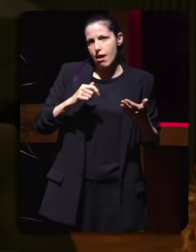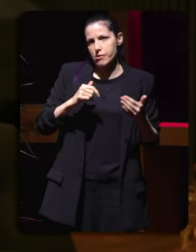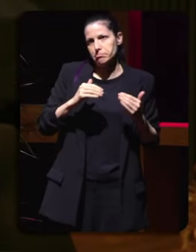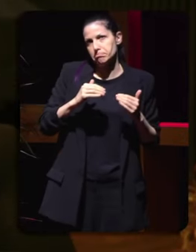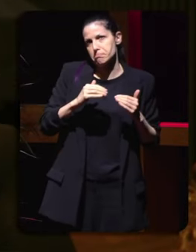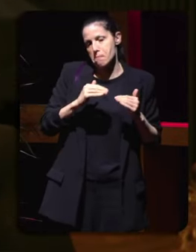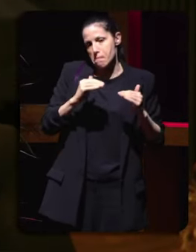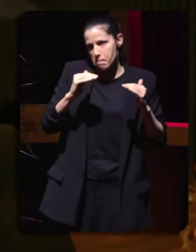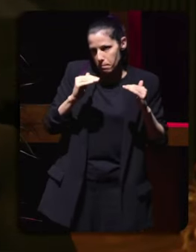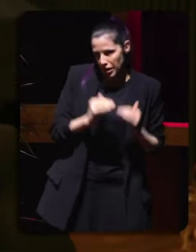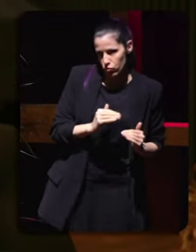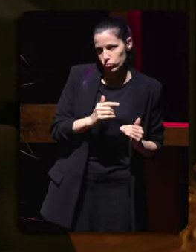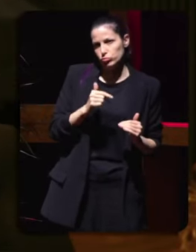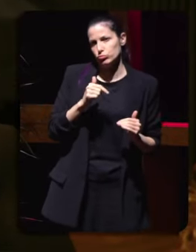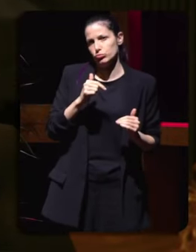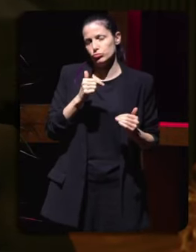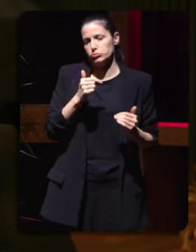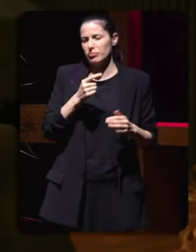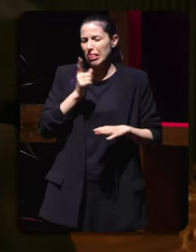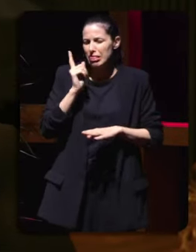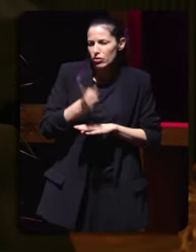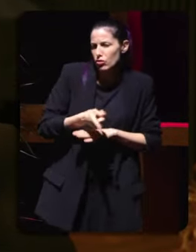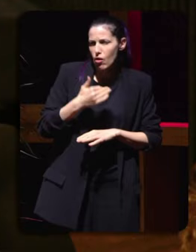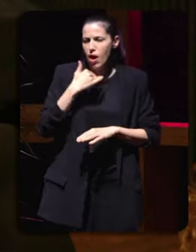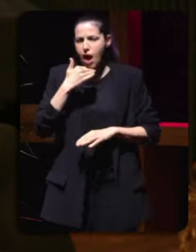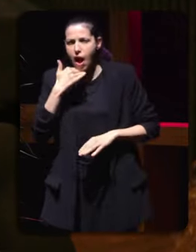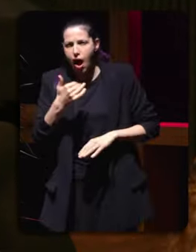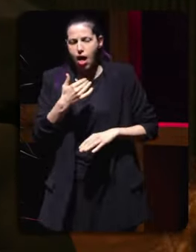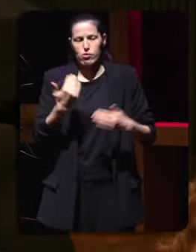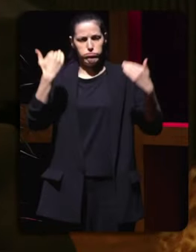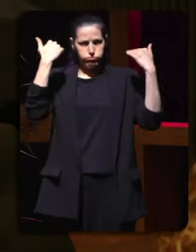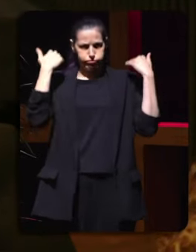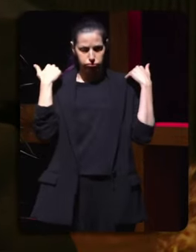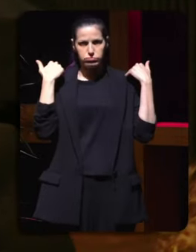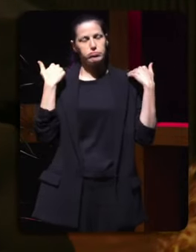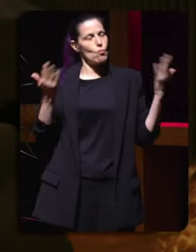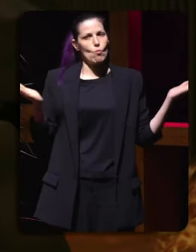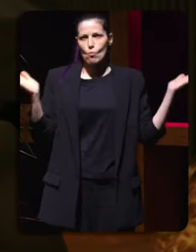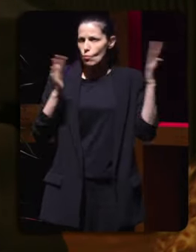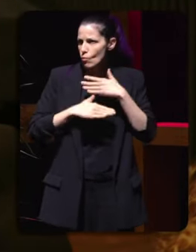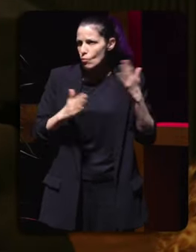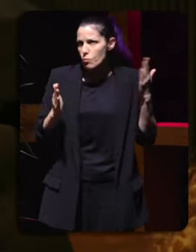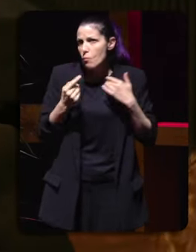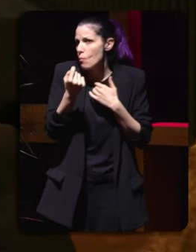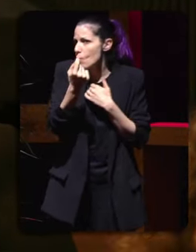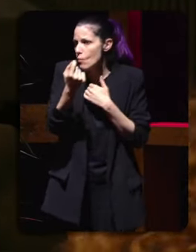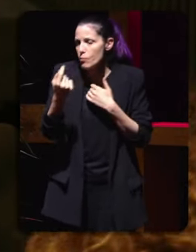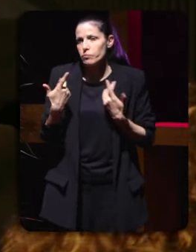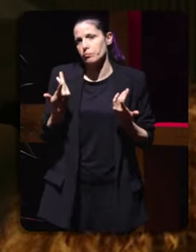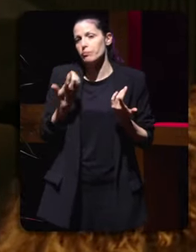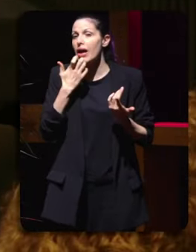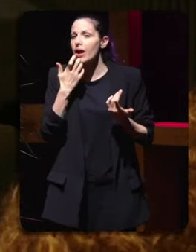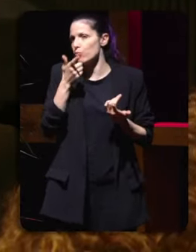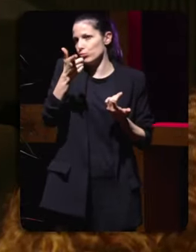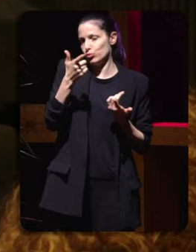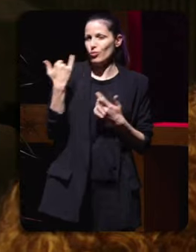é que conseguimos atopar algúnha mandando con mando na redacción sou no medio de comunicación en si tiras un exemplo eras a xefa